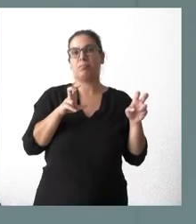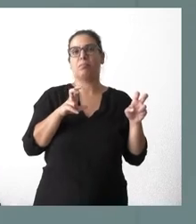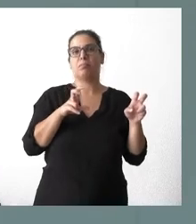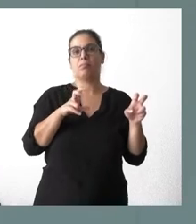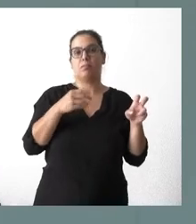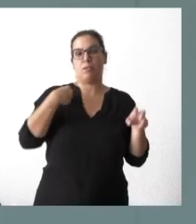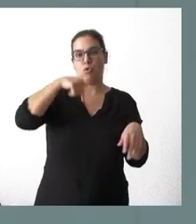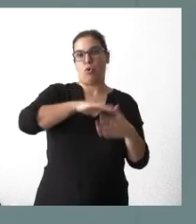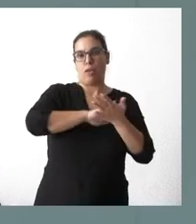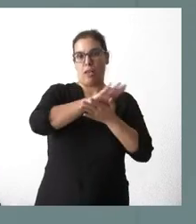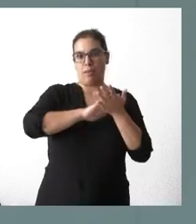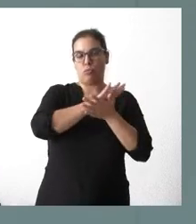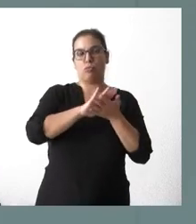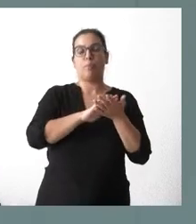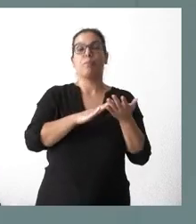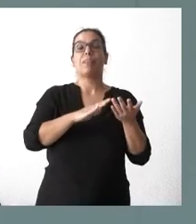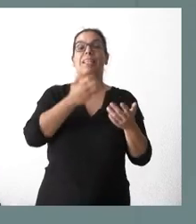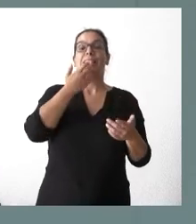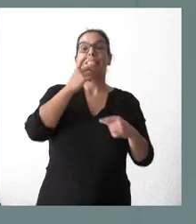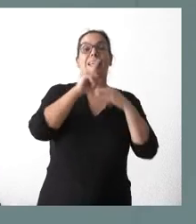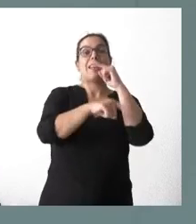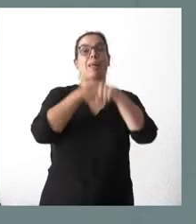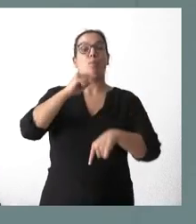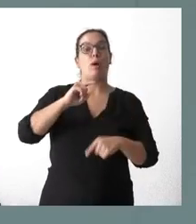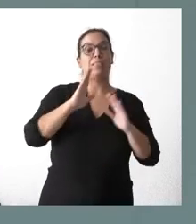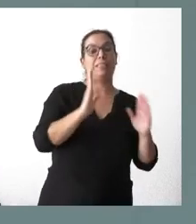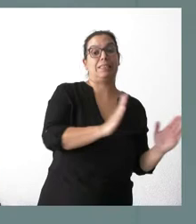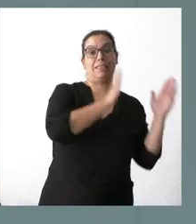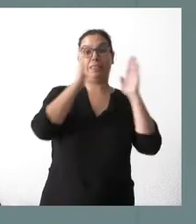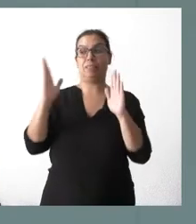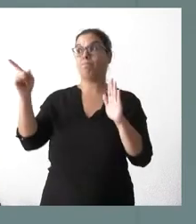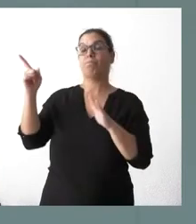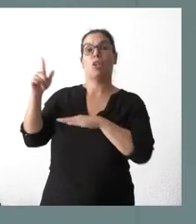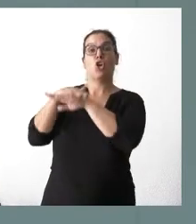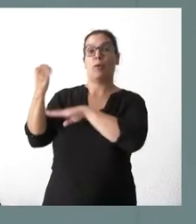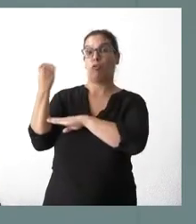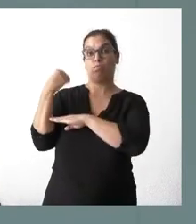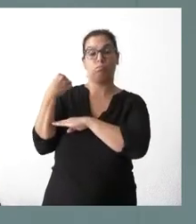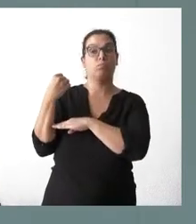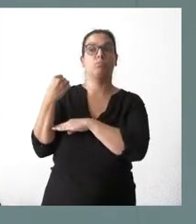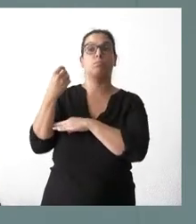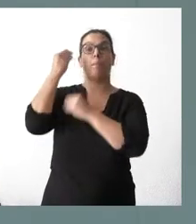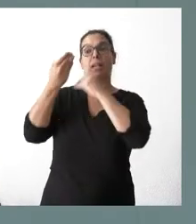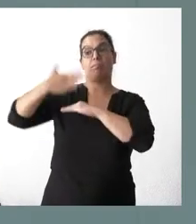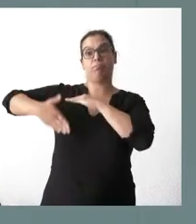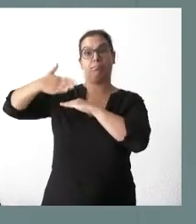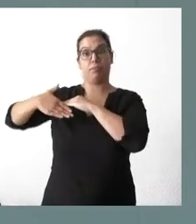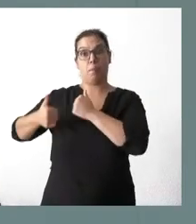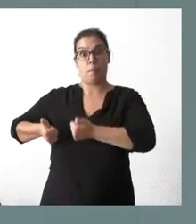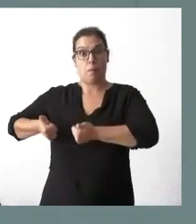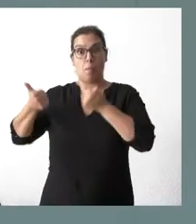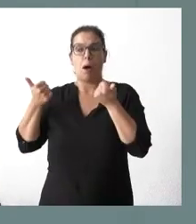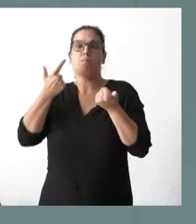hoy hablando. Y si en la segunda ronda no se nos hace caso y se plantean restricciones adicionales, veremos en qué consisten